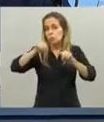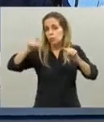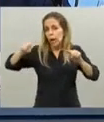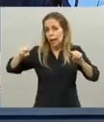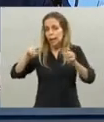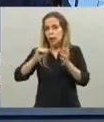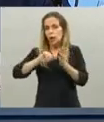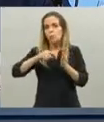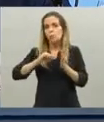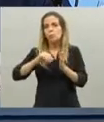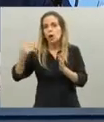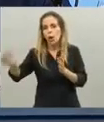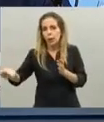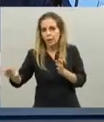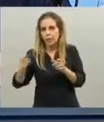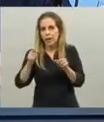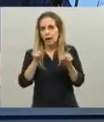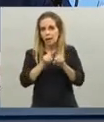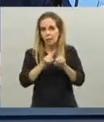para la provincia,